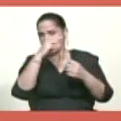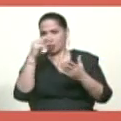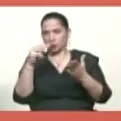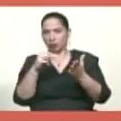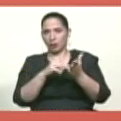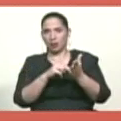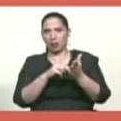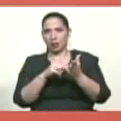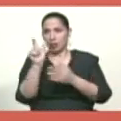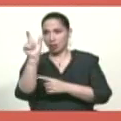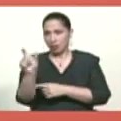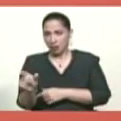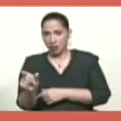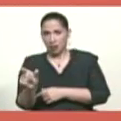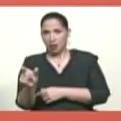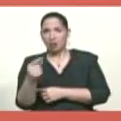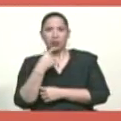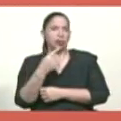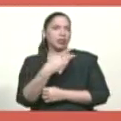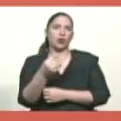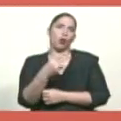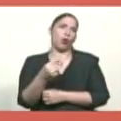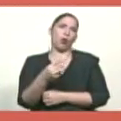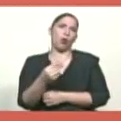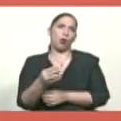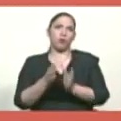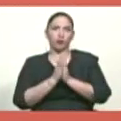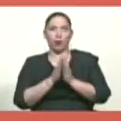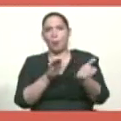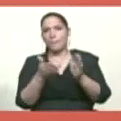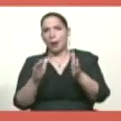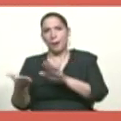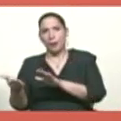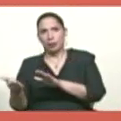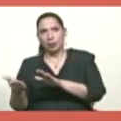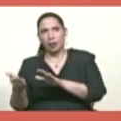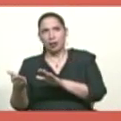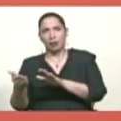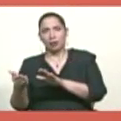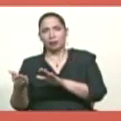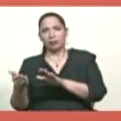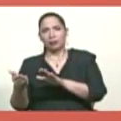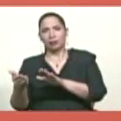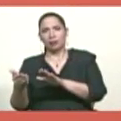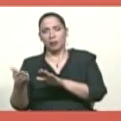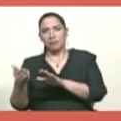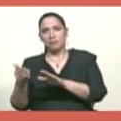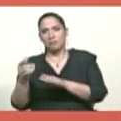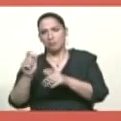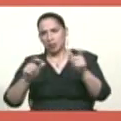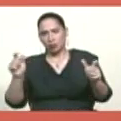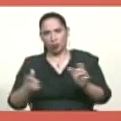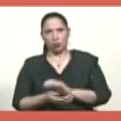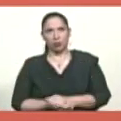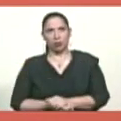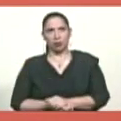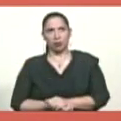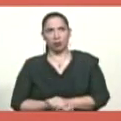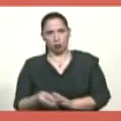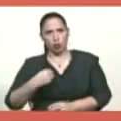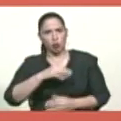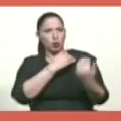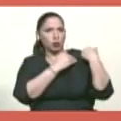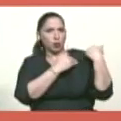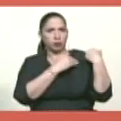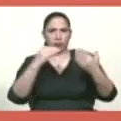García Palomo dice no, no que no maten a la gente de los gringos nos encargamos nosotros de matarlo que no den el golpe de los gringos nos encargamos nosotros